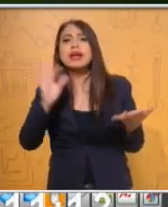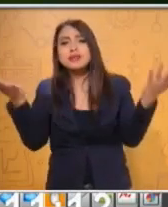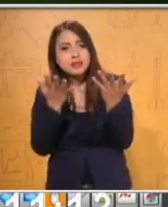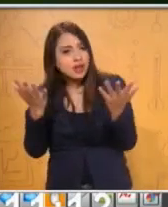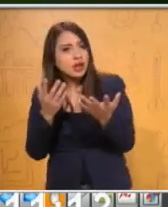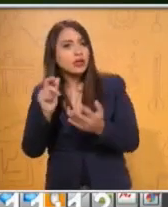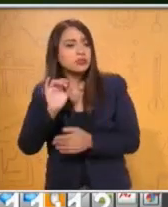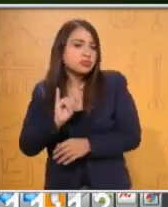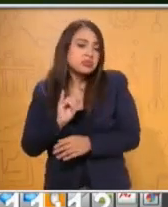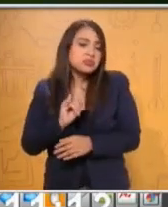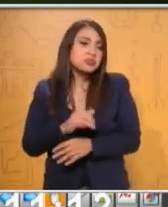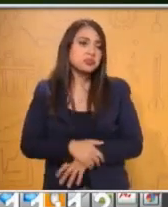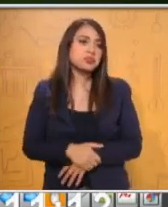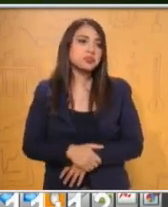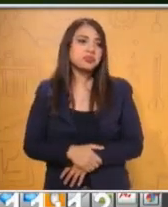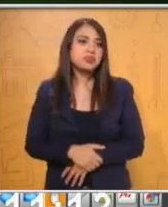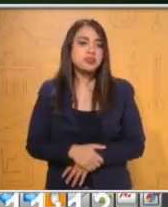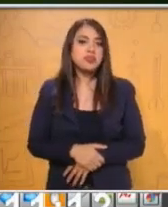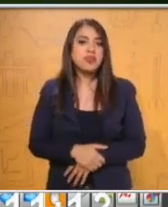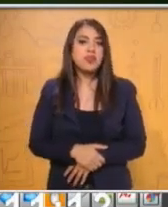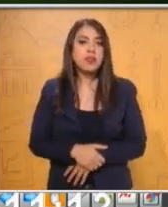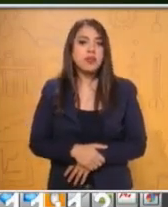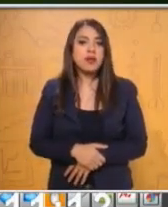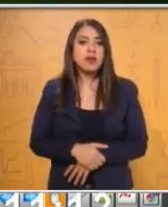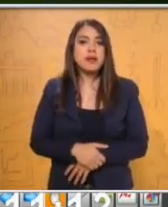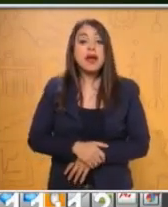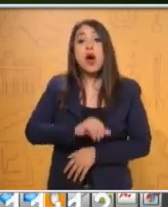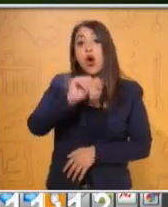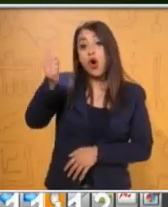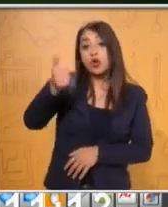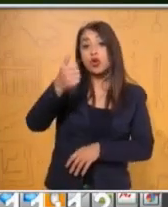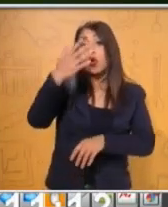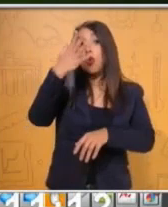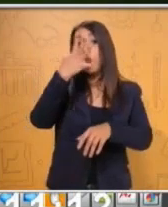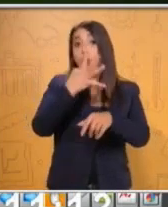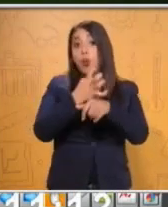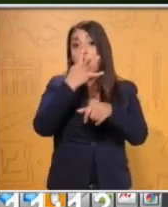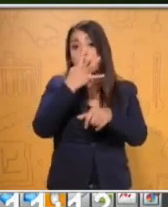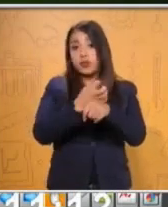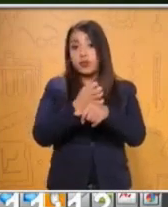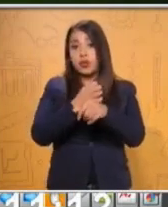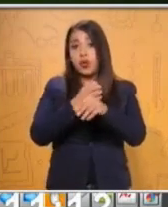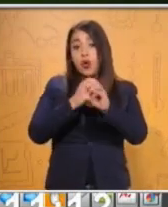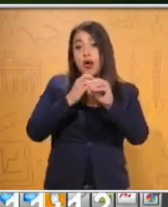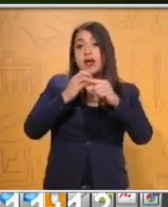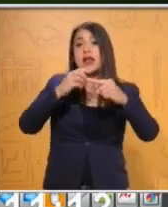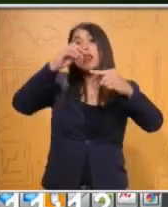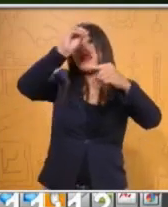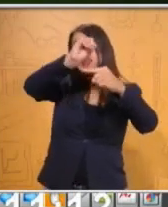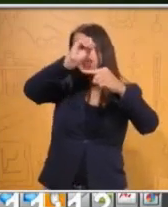contenido específico para cuarto grado, aunque a tercero también le sirve. Son las fracciones equivalentes.